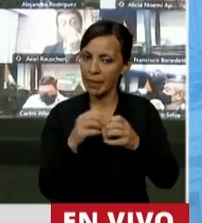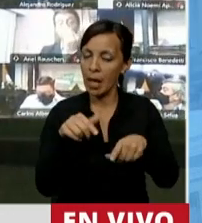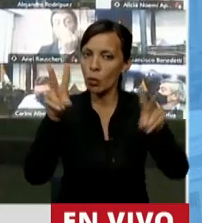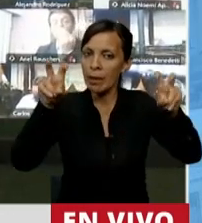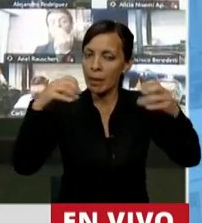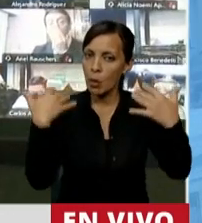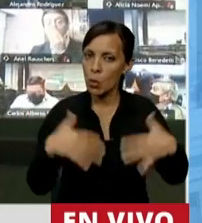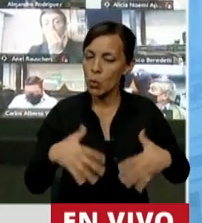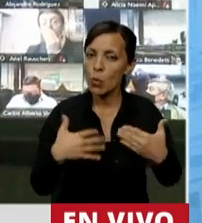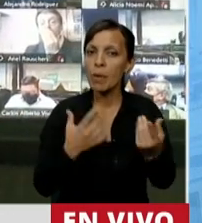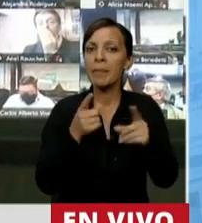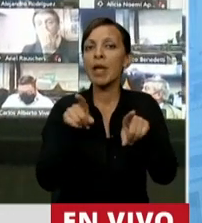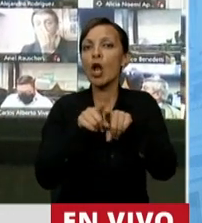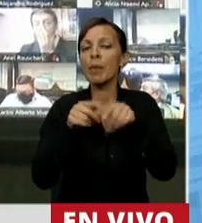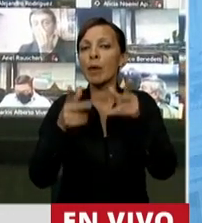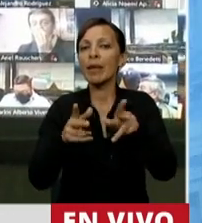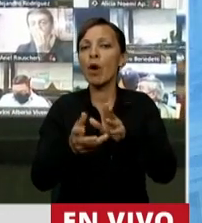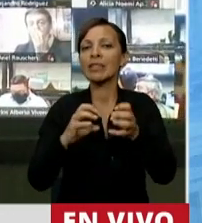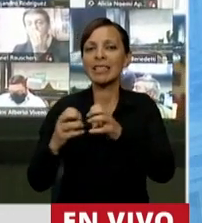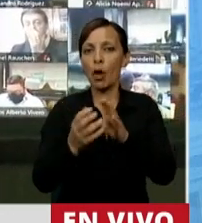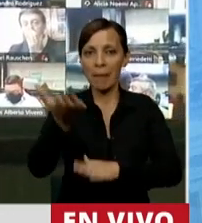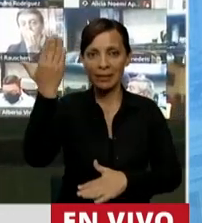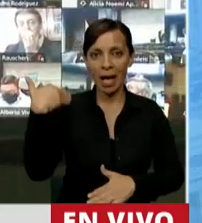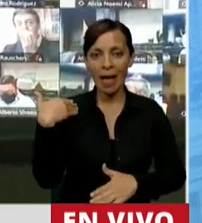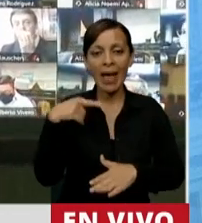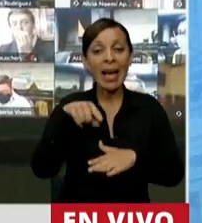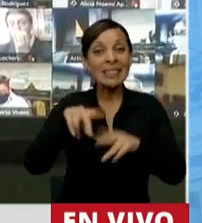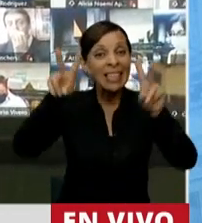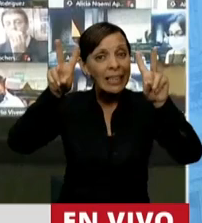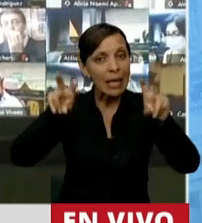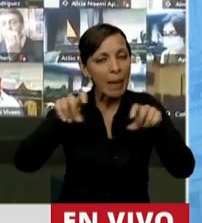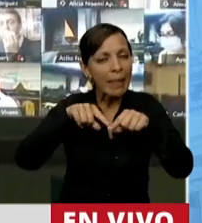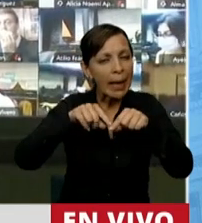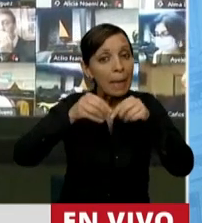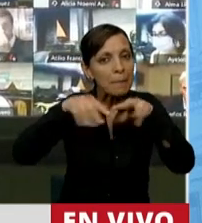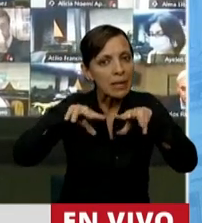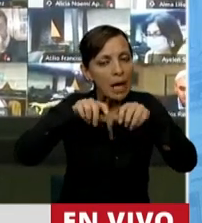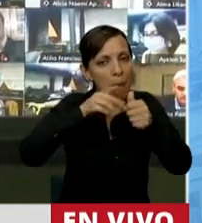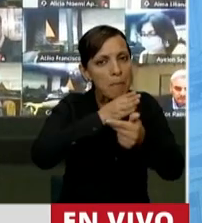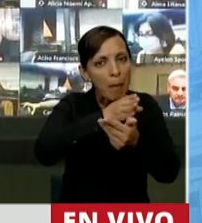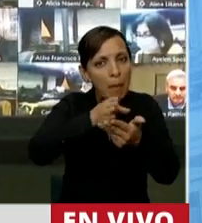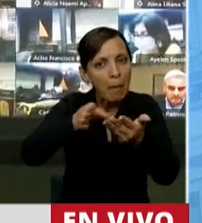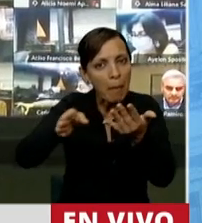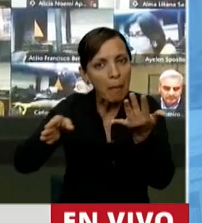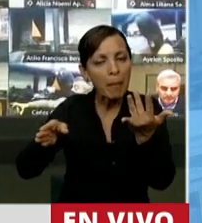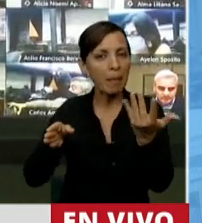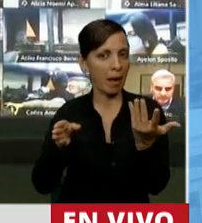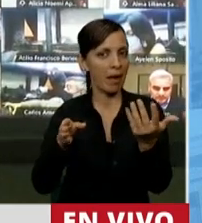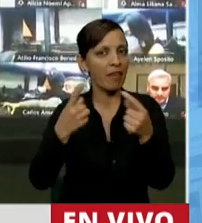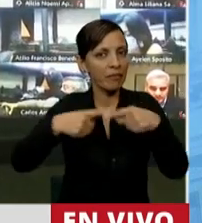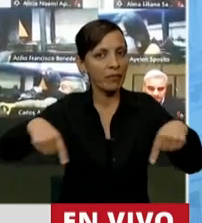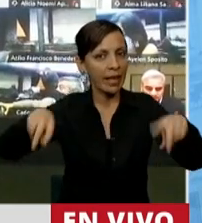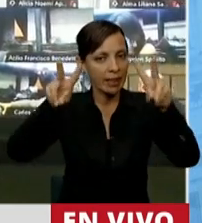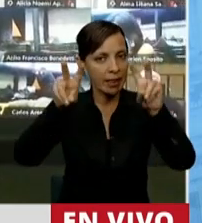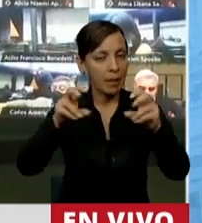hay un tema que es, como decíamos en la sesión anterior, es la puntita de un iceberg que se esconde debajo del agua,